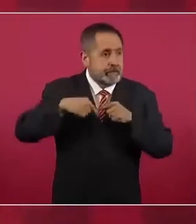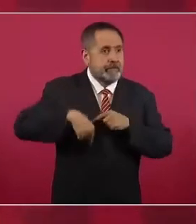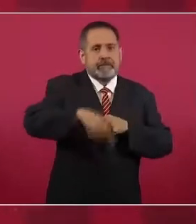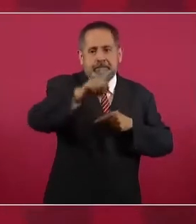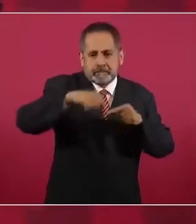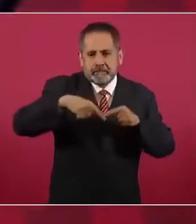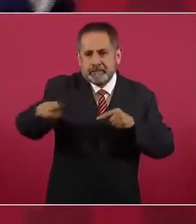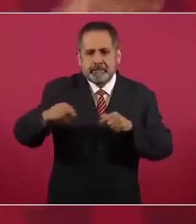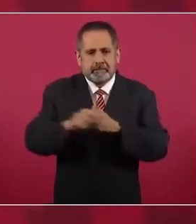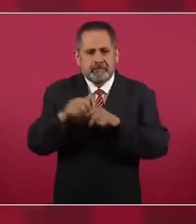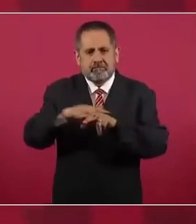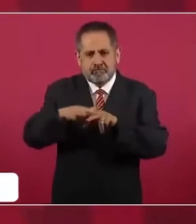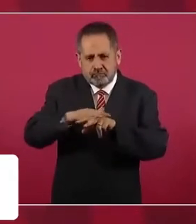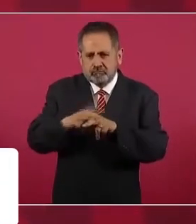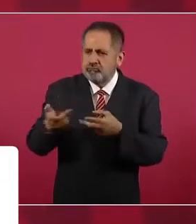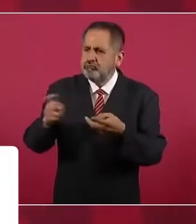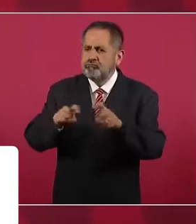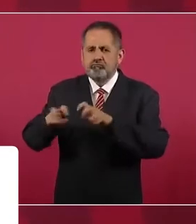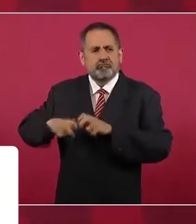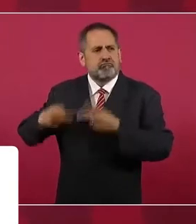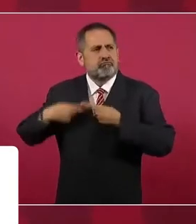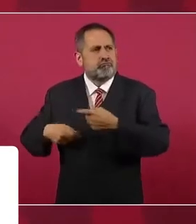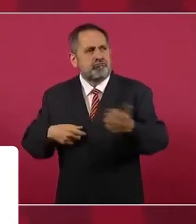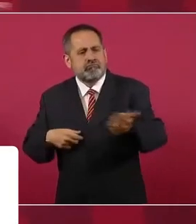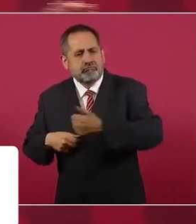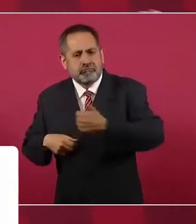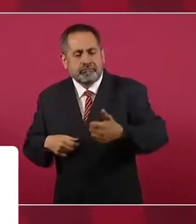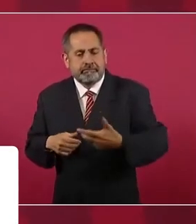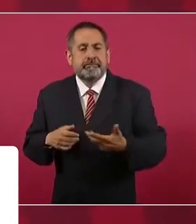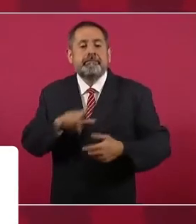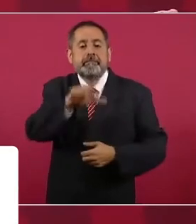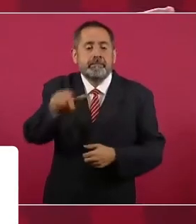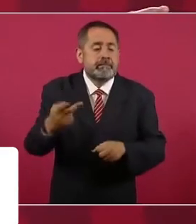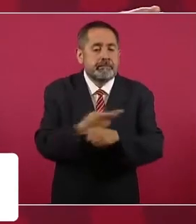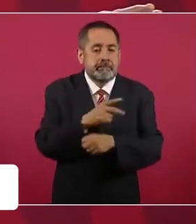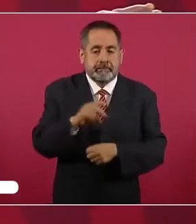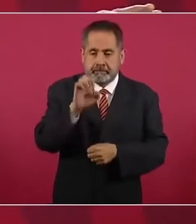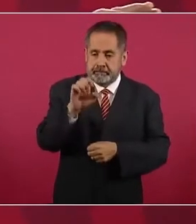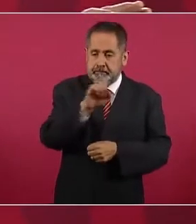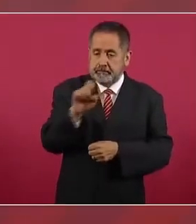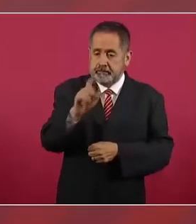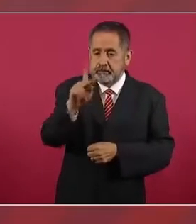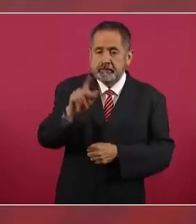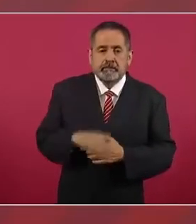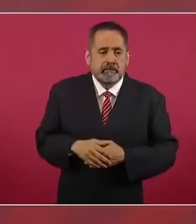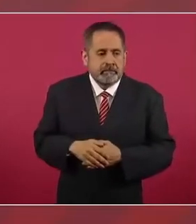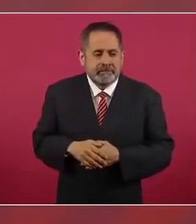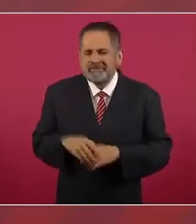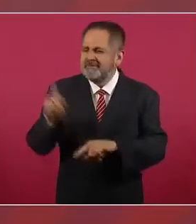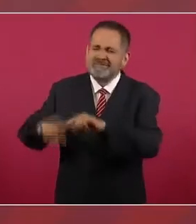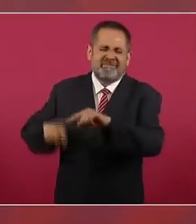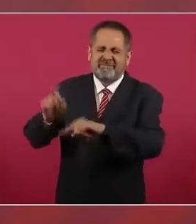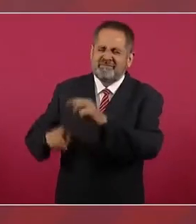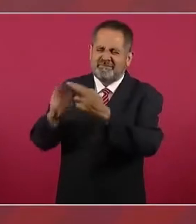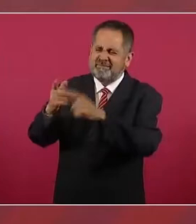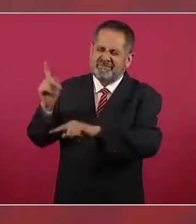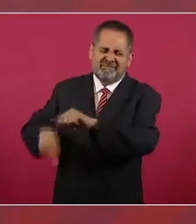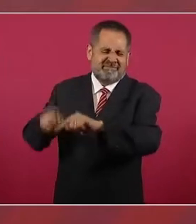férreas y trenes de pasajeros. Y Zedillo los acabó todos,